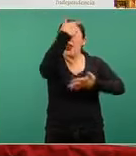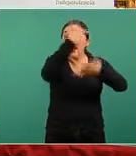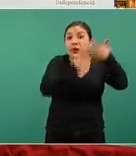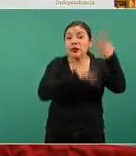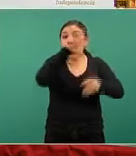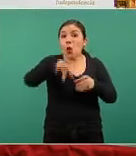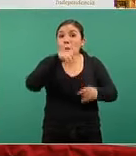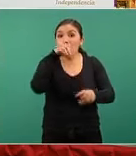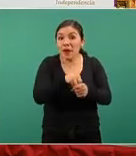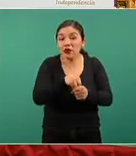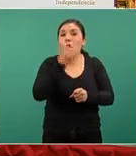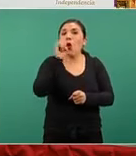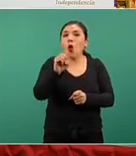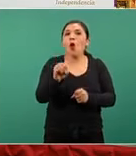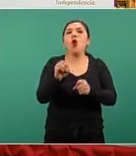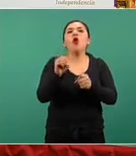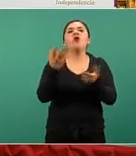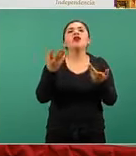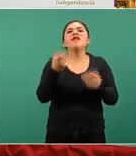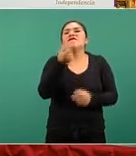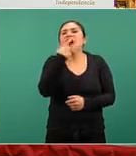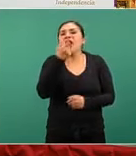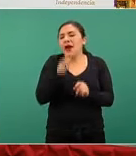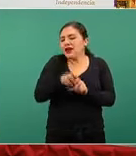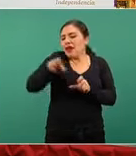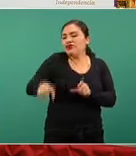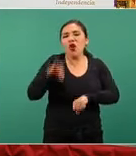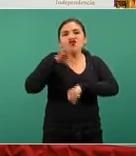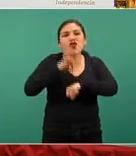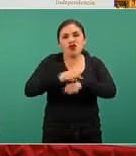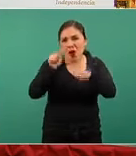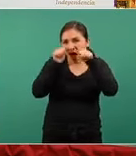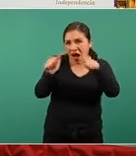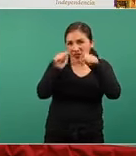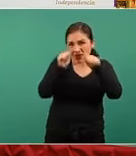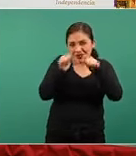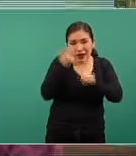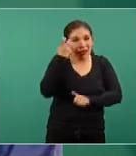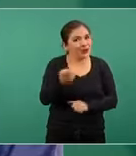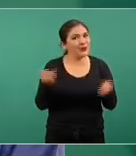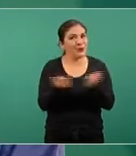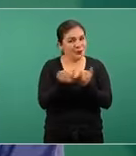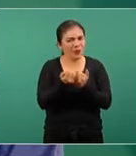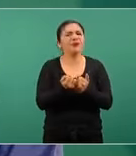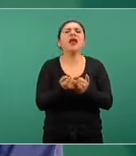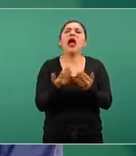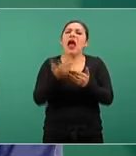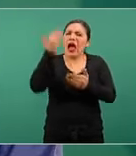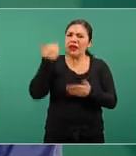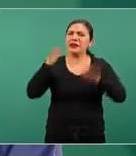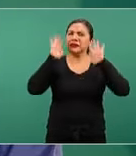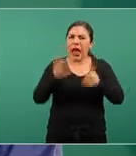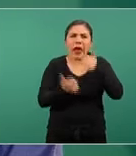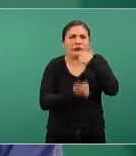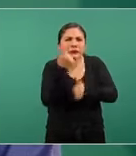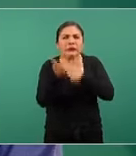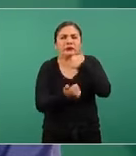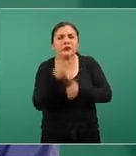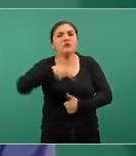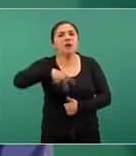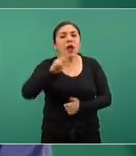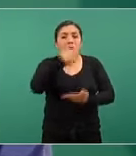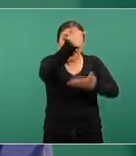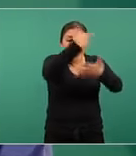completos o los consultorios adyacentes a farmacias. En su momento, algunos intentos de ello resultaron en